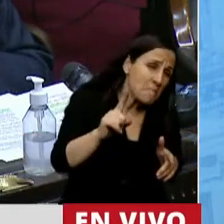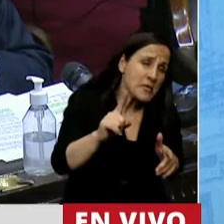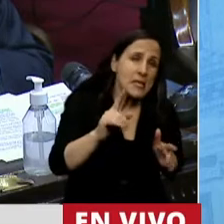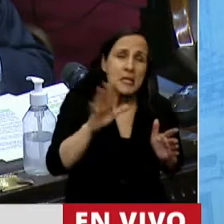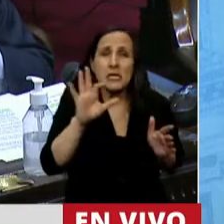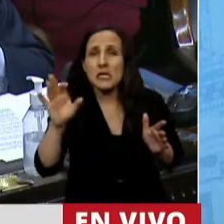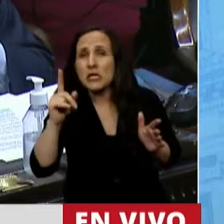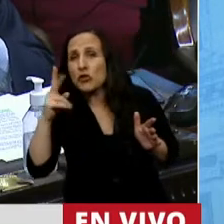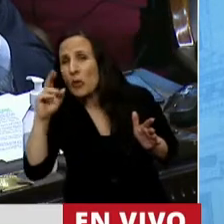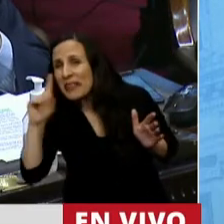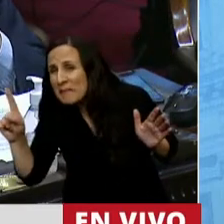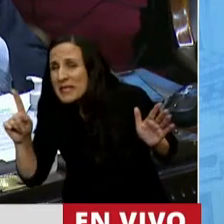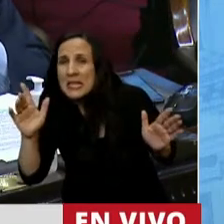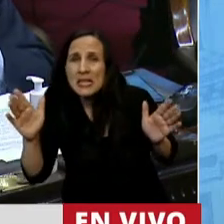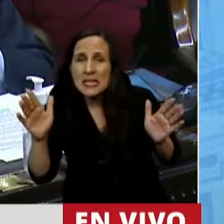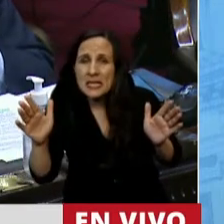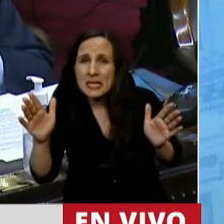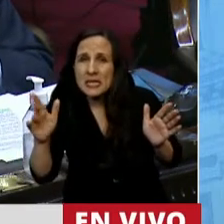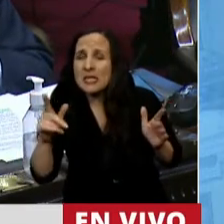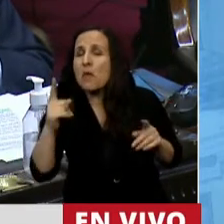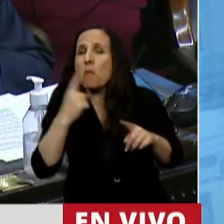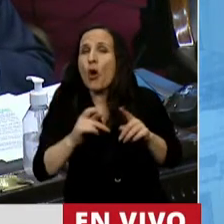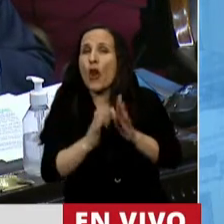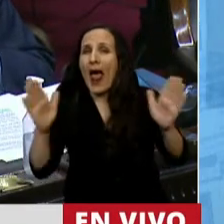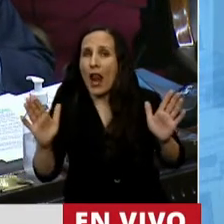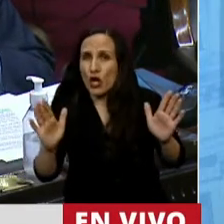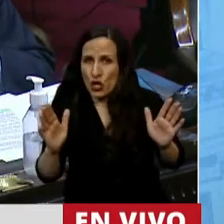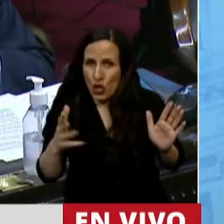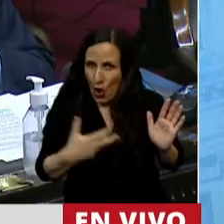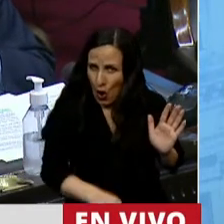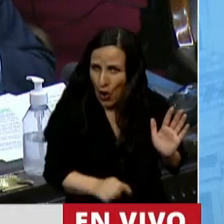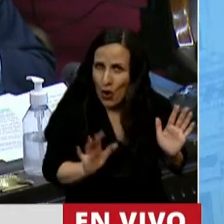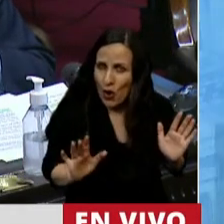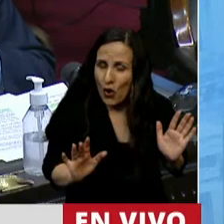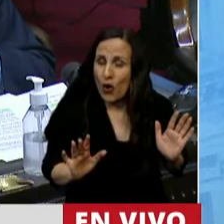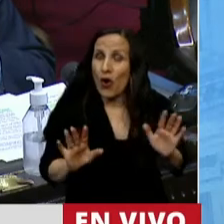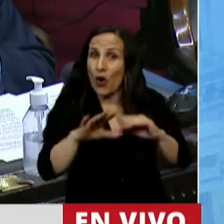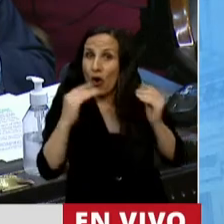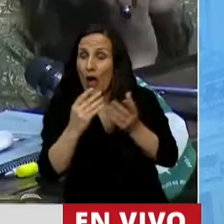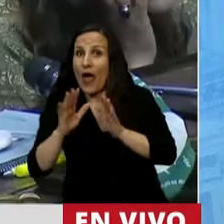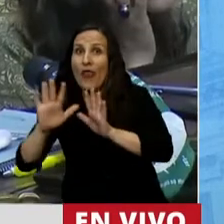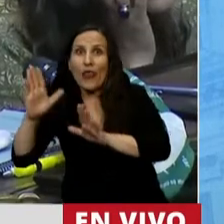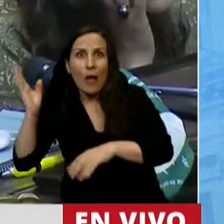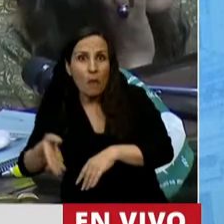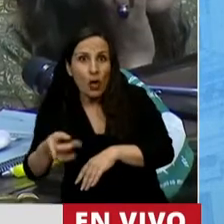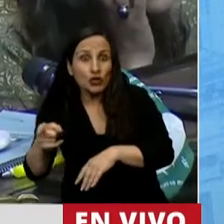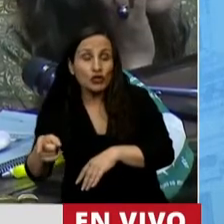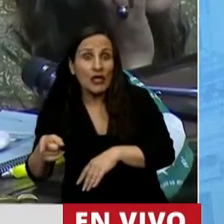a 520.000 casos por año, de los cuales el 10% termina